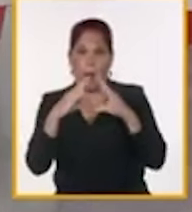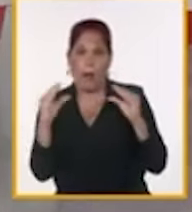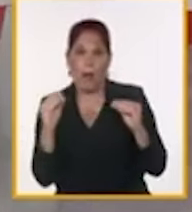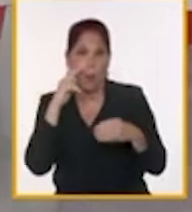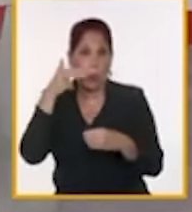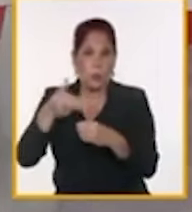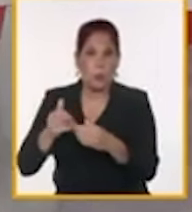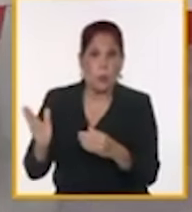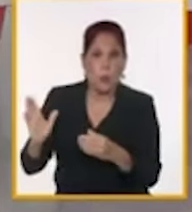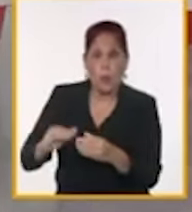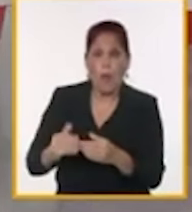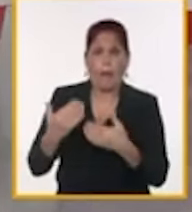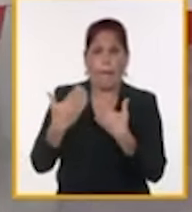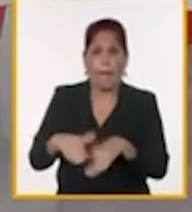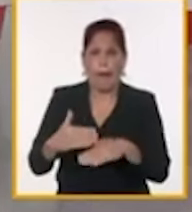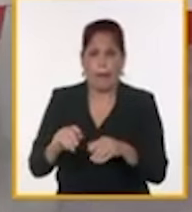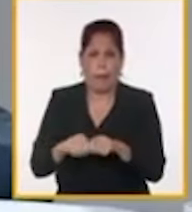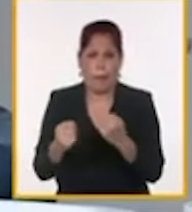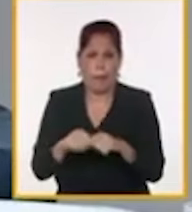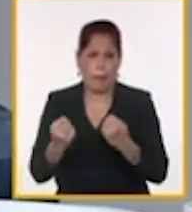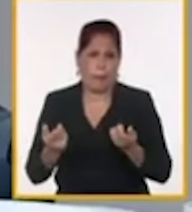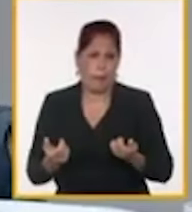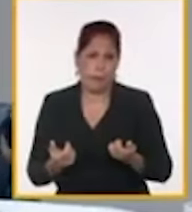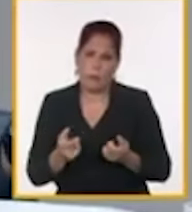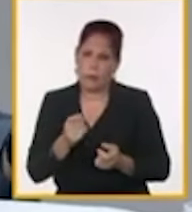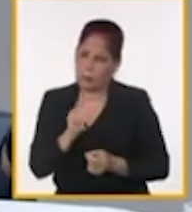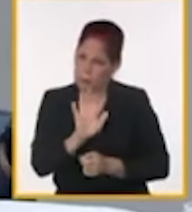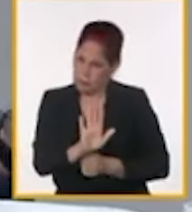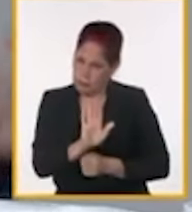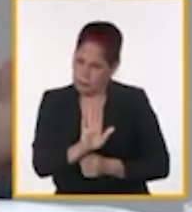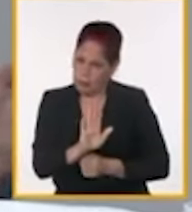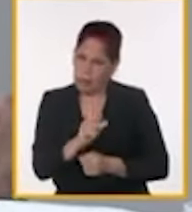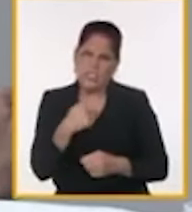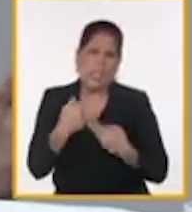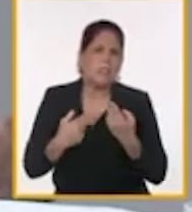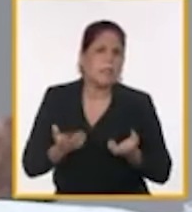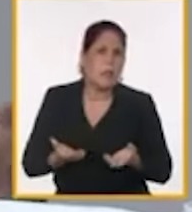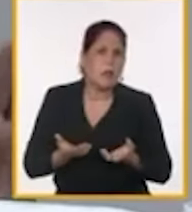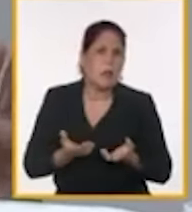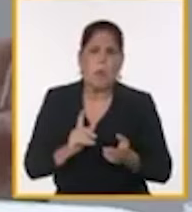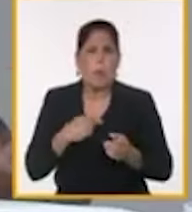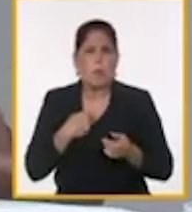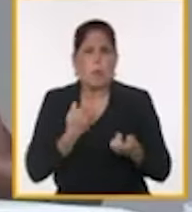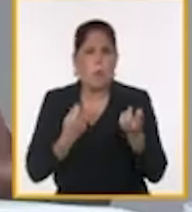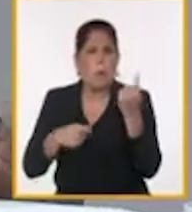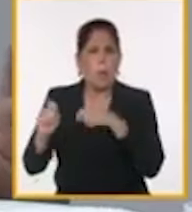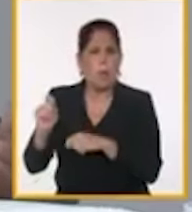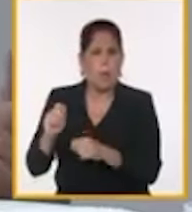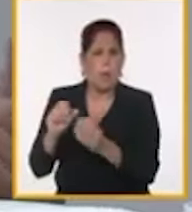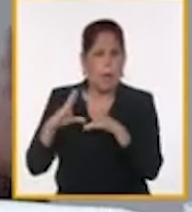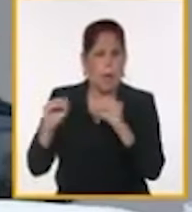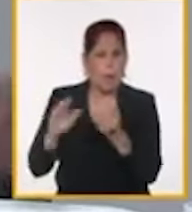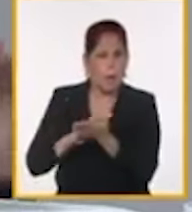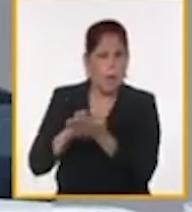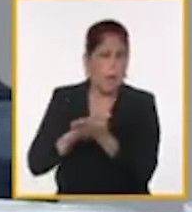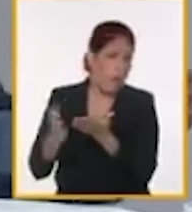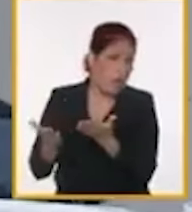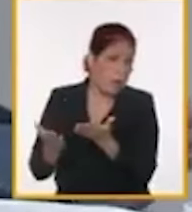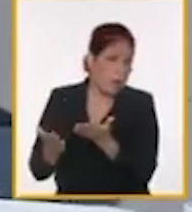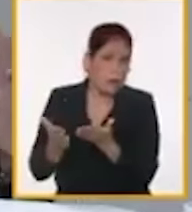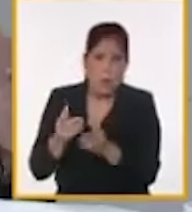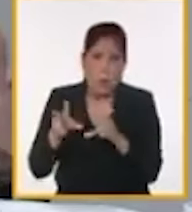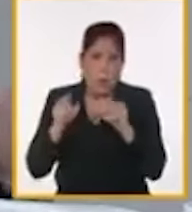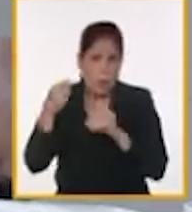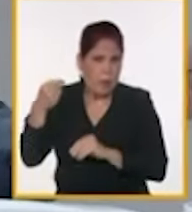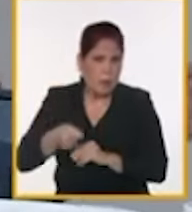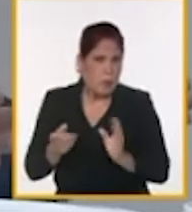combustible, no hay carretera, no hay caer. En esos casos decimos, bueno, ¿qué hacemos? Nos quedamos estancados esperando, no adoptamos nuevas